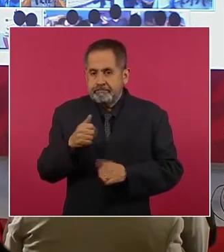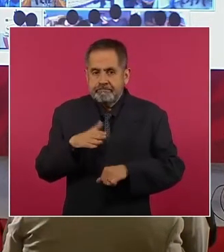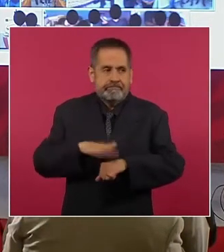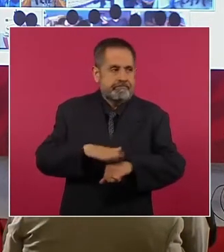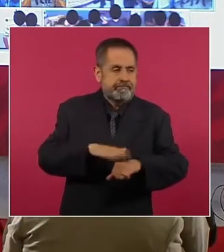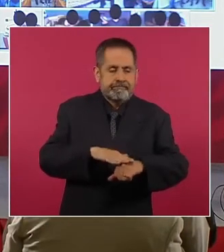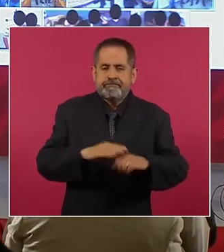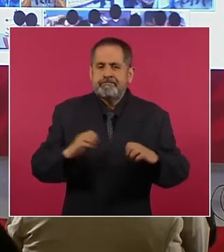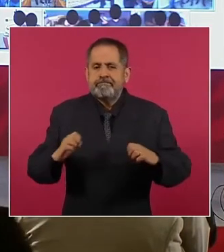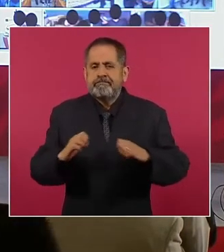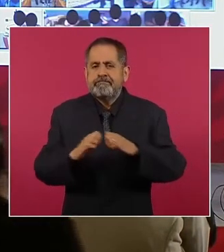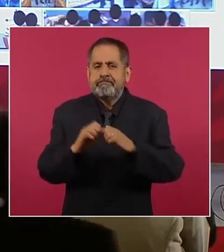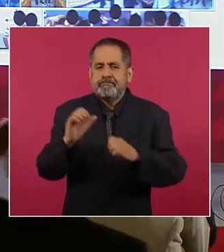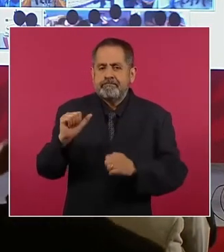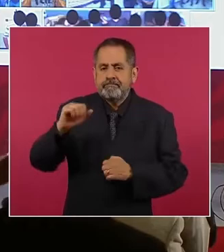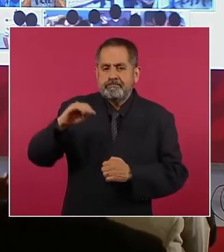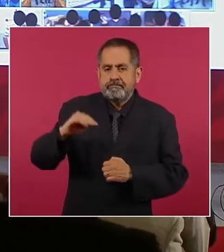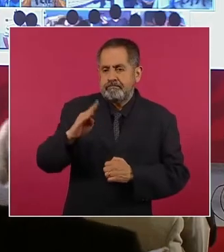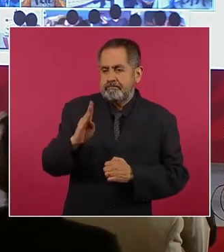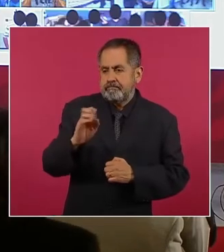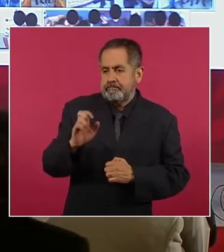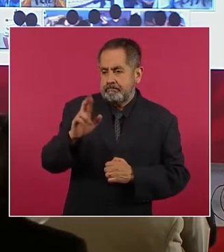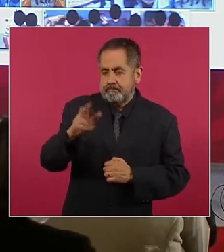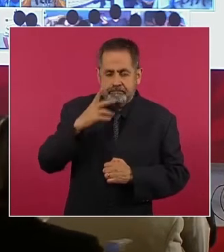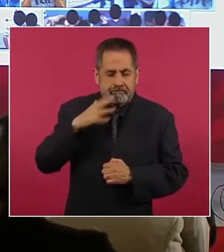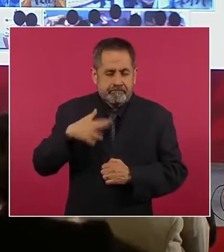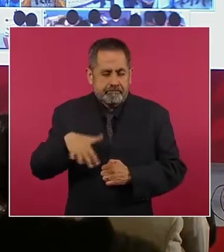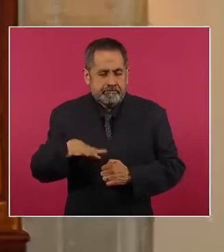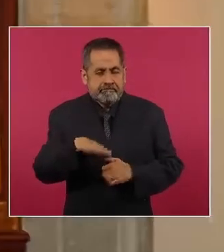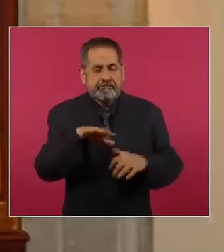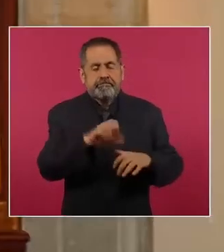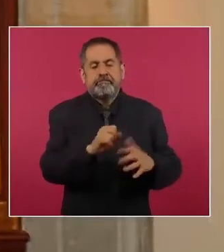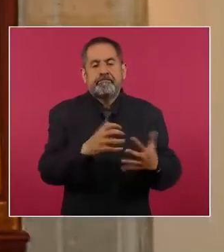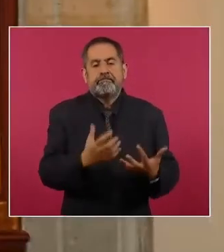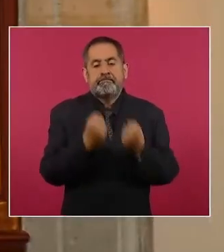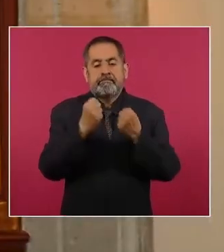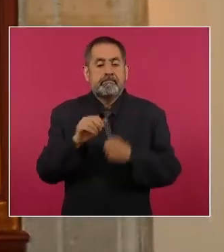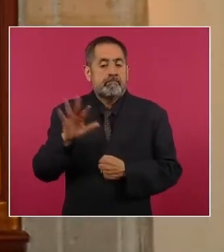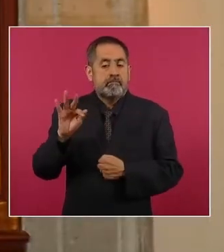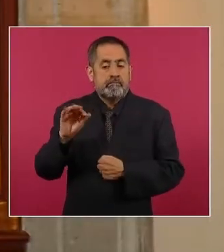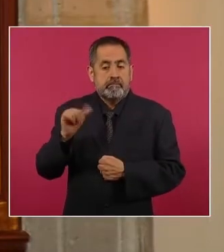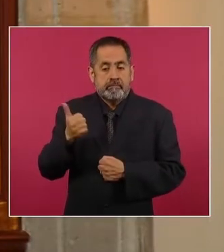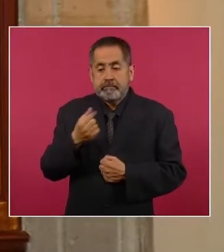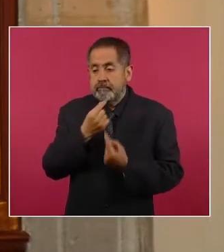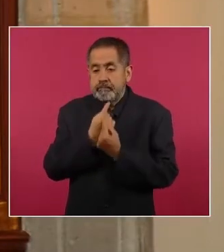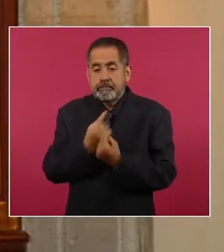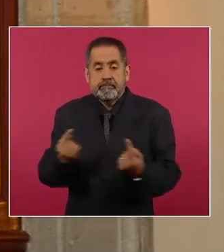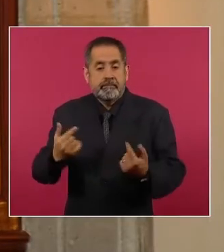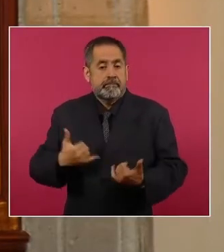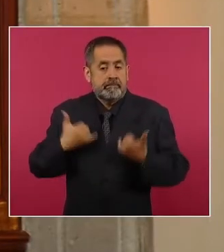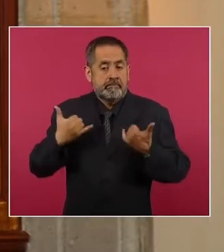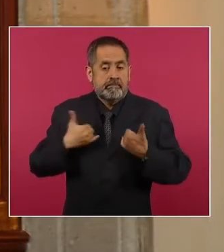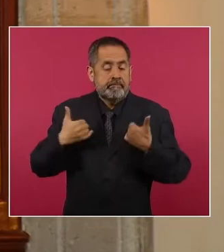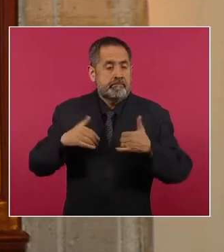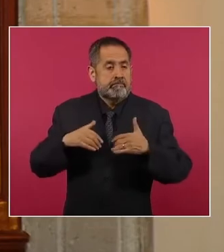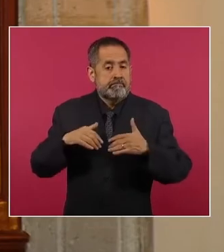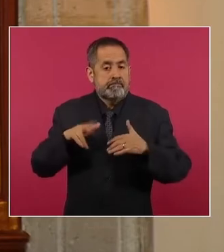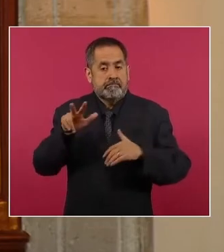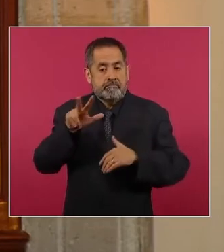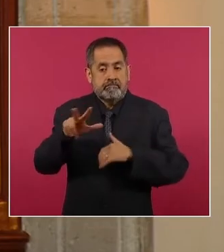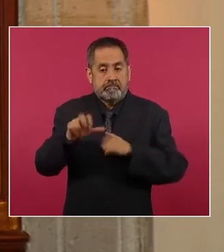AMBER, localizó con bien a 46 niñas, niños y adolescentes que habían sido